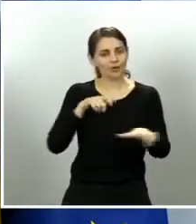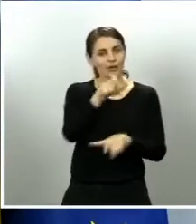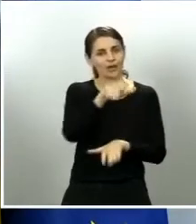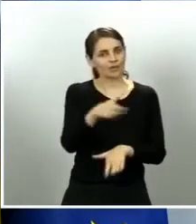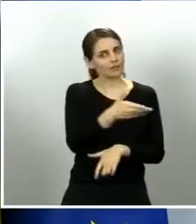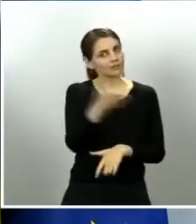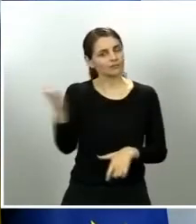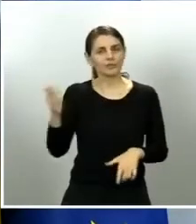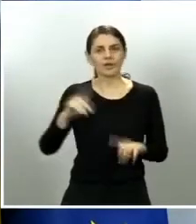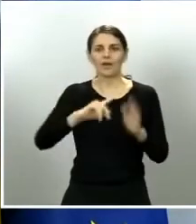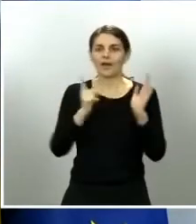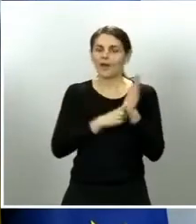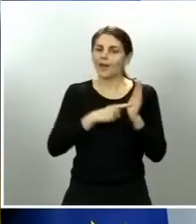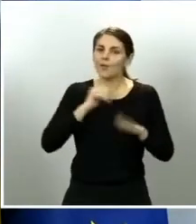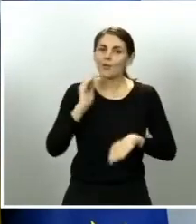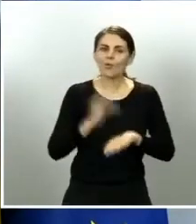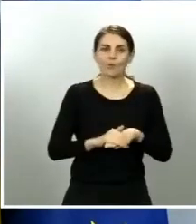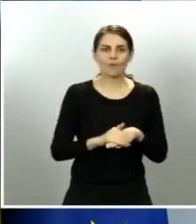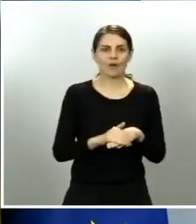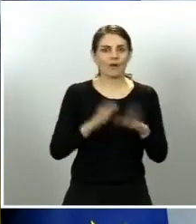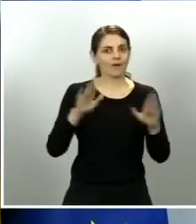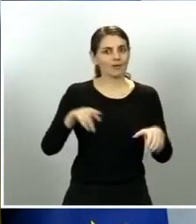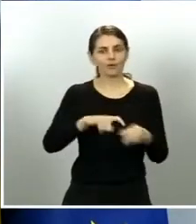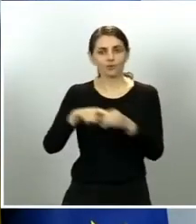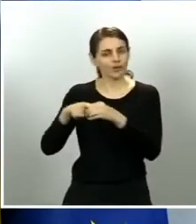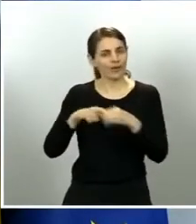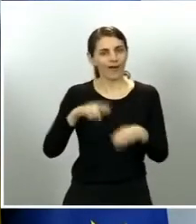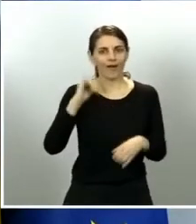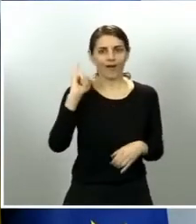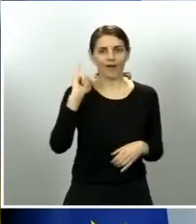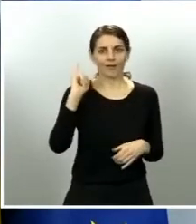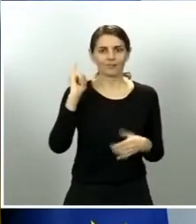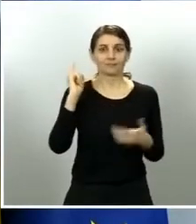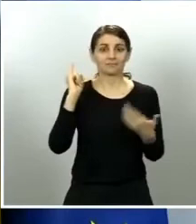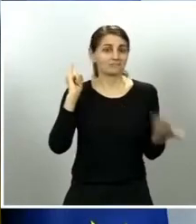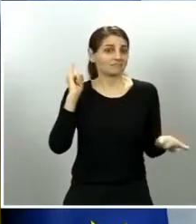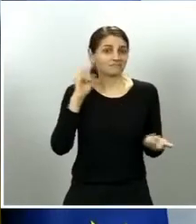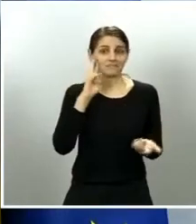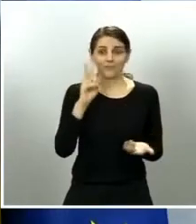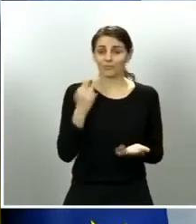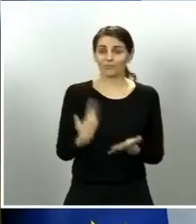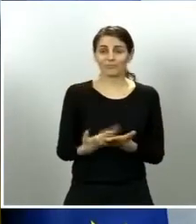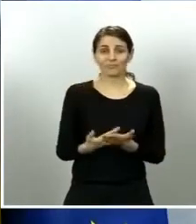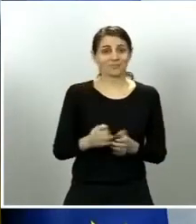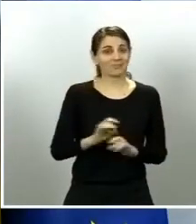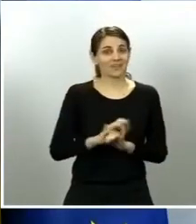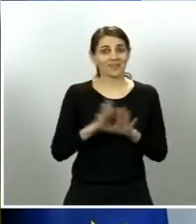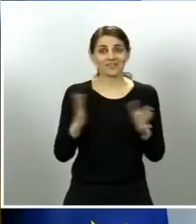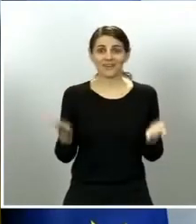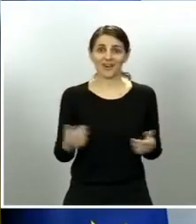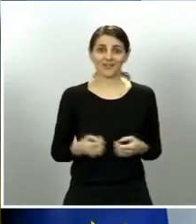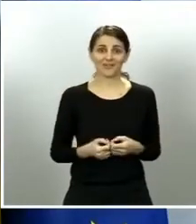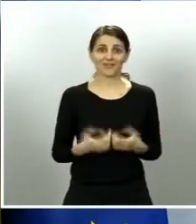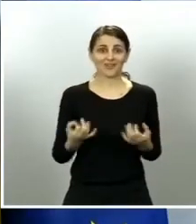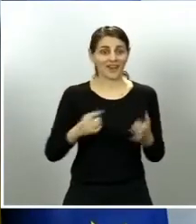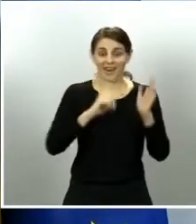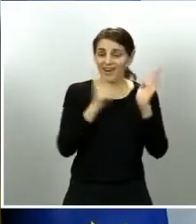y seamos todos solidarios es que implica que el elemento coercitivo más importante en España es la ley